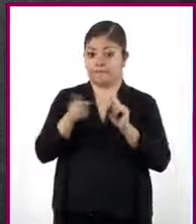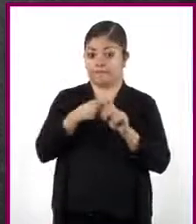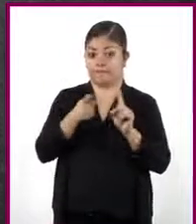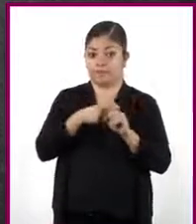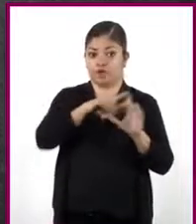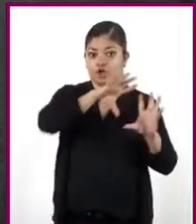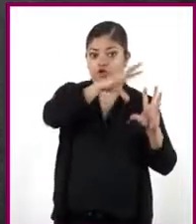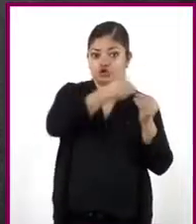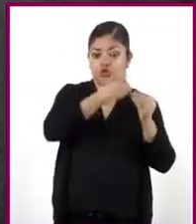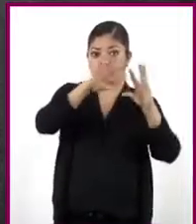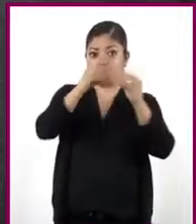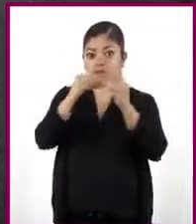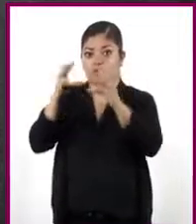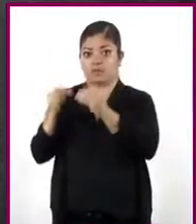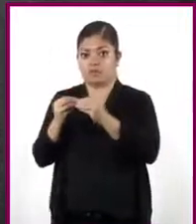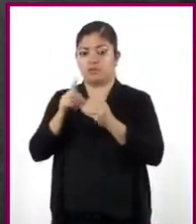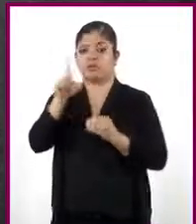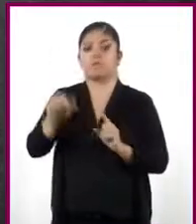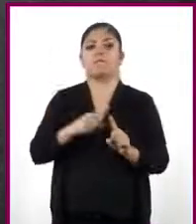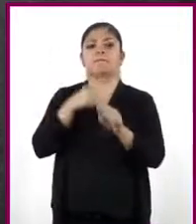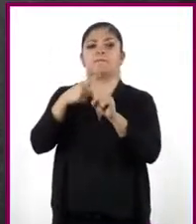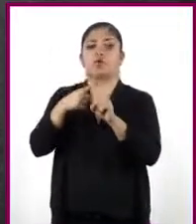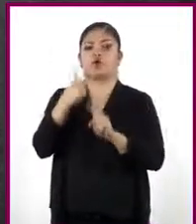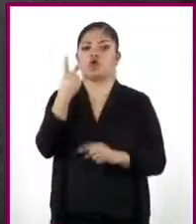y luego multiplicar por 2.